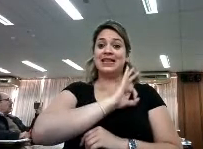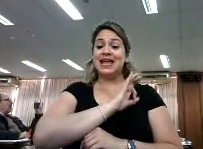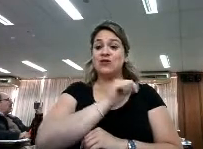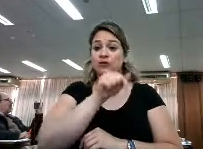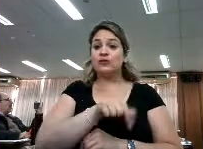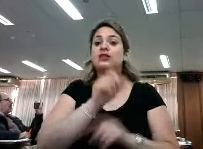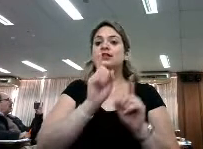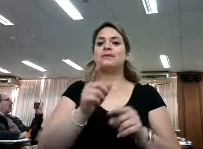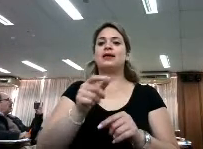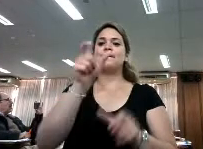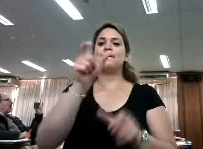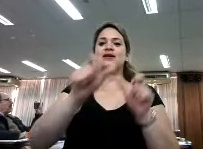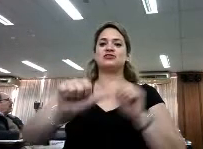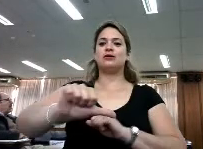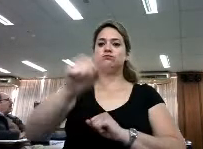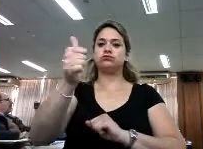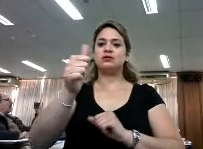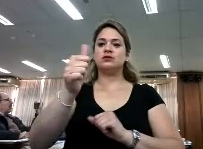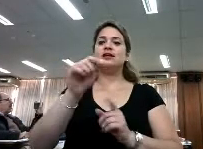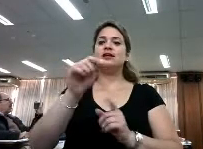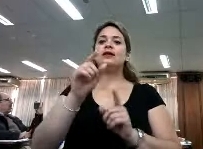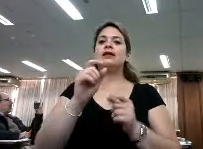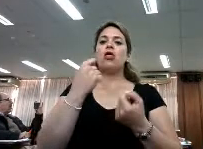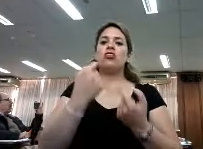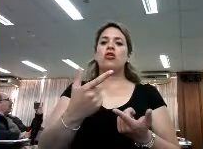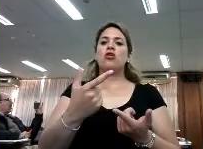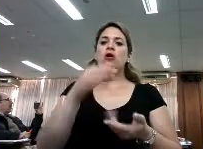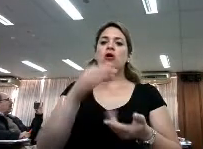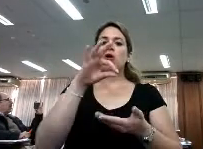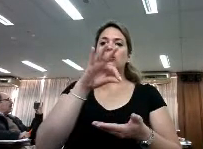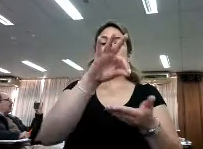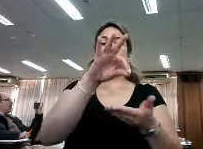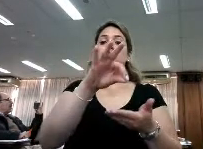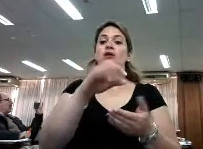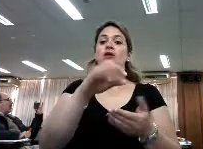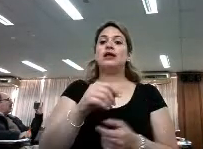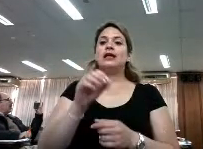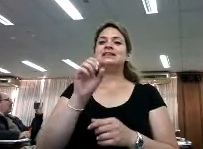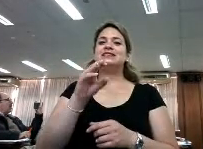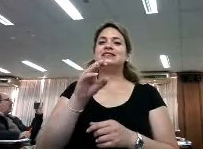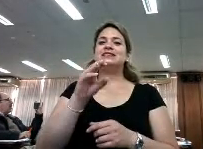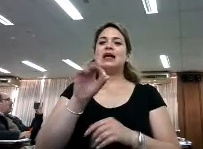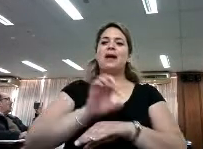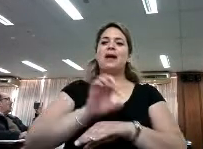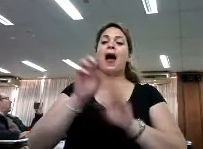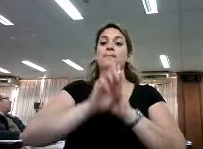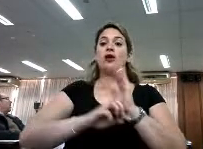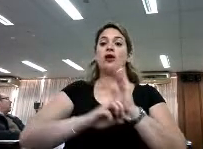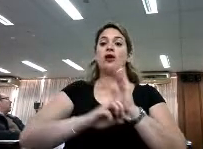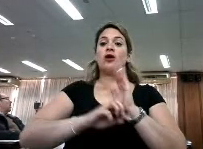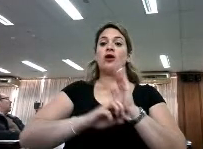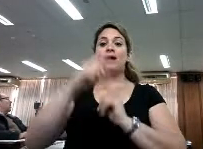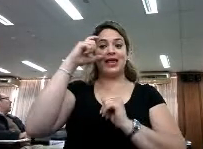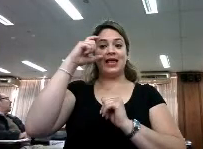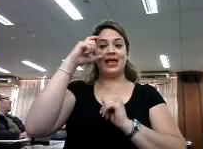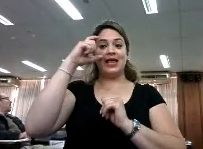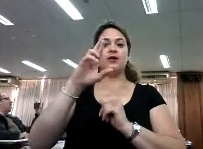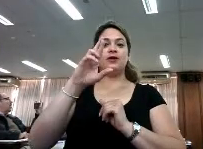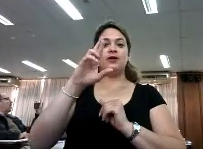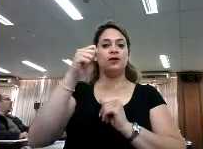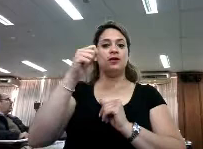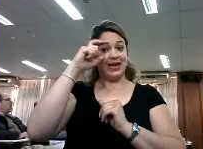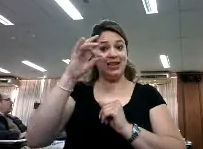ganadores se les entregó de premio un e-reader para que también empezaran a tener